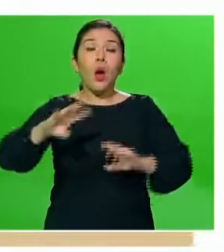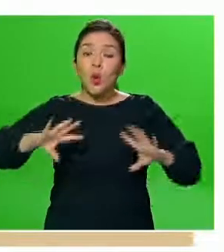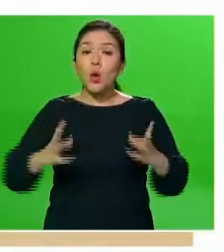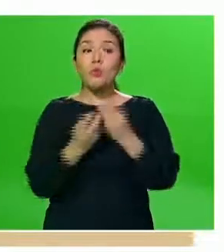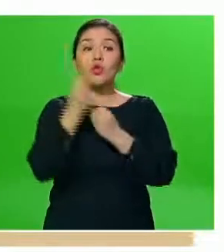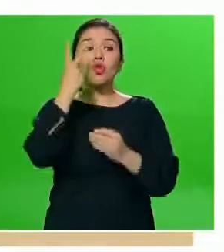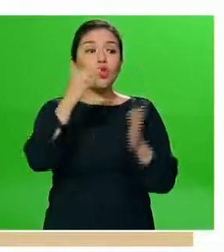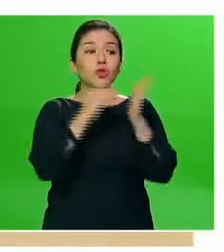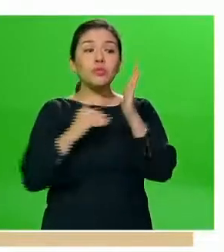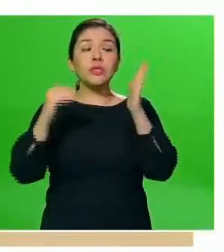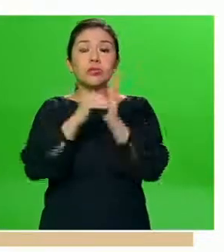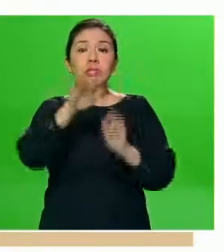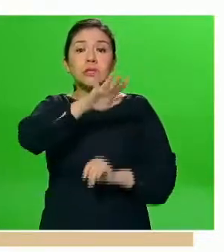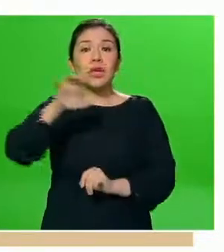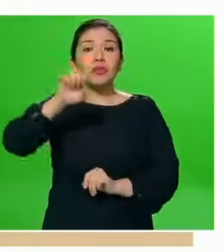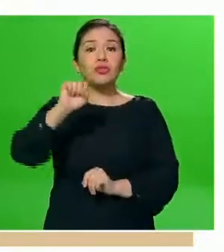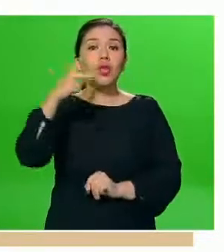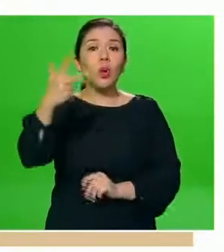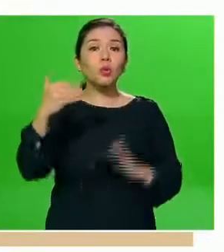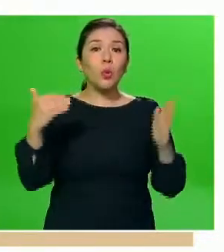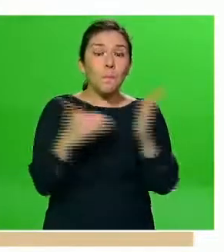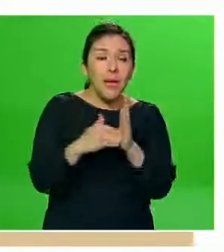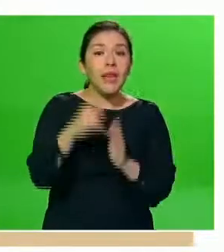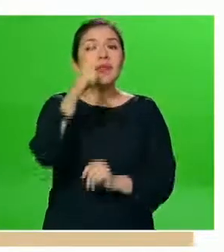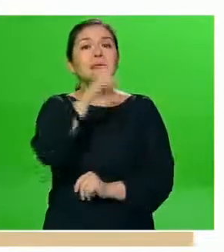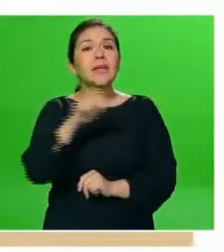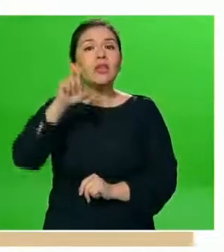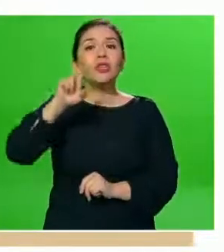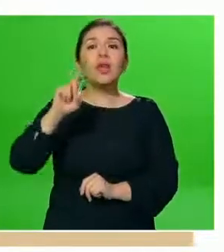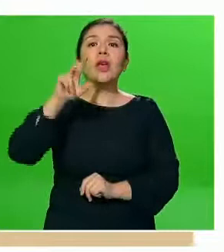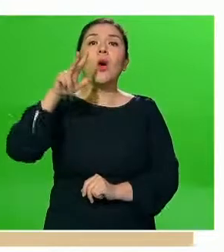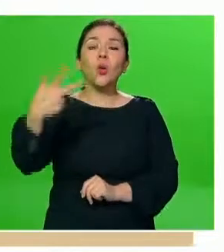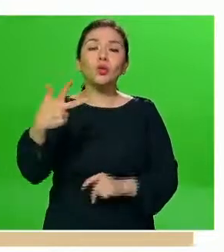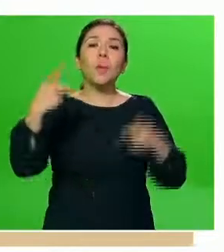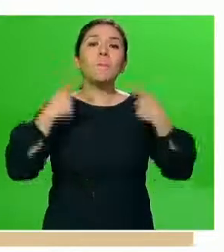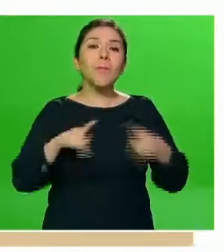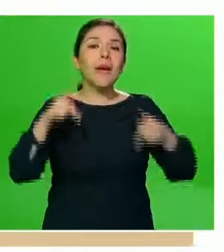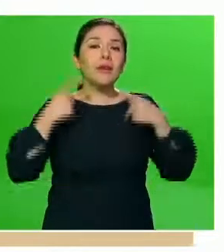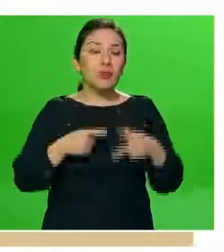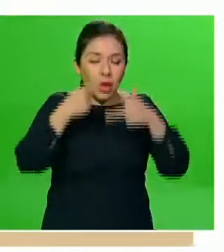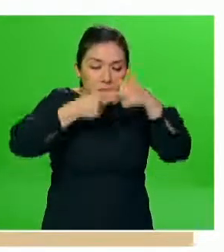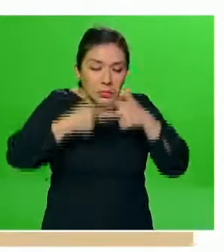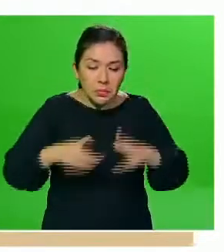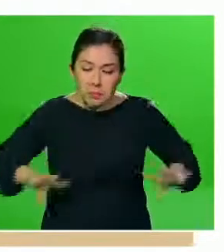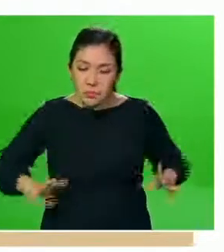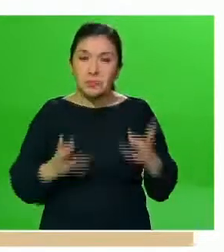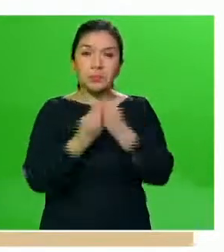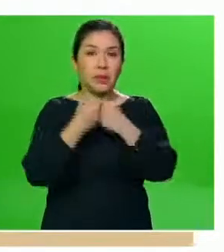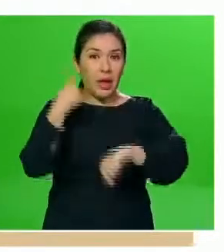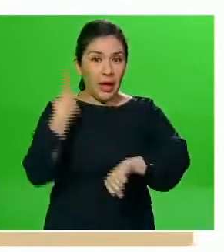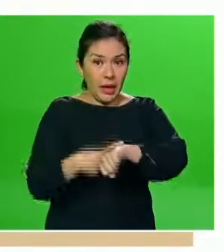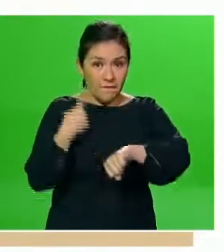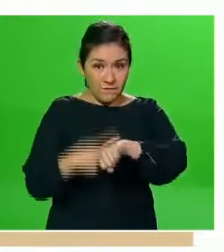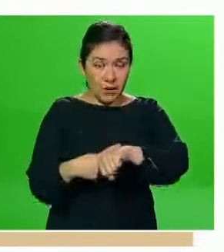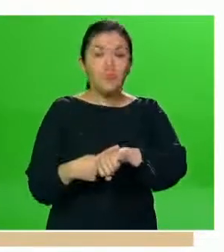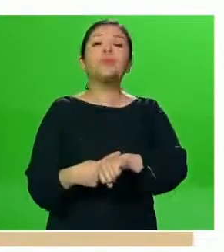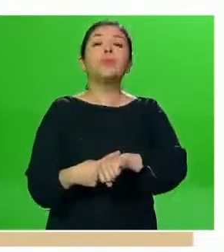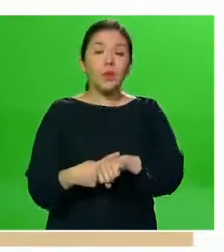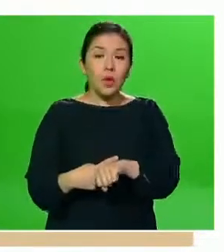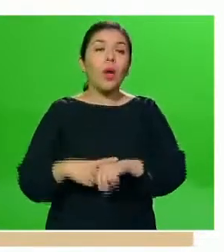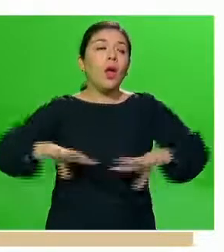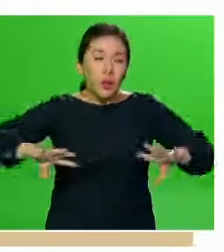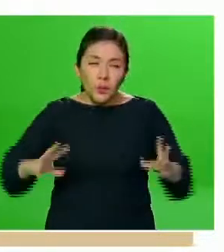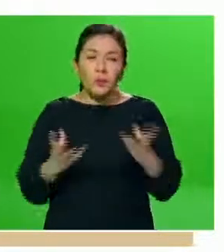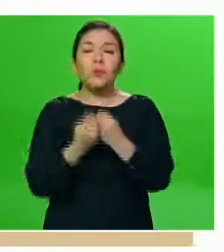.568.138 casos estimados, un total de 1